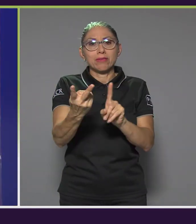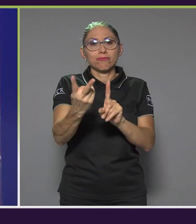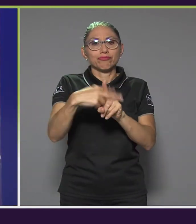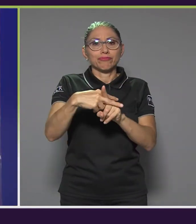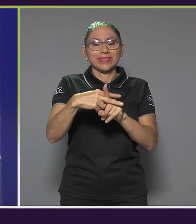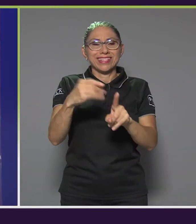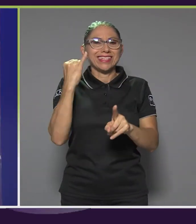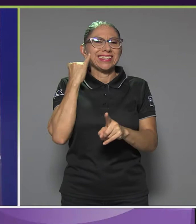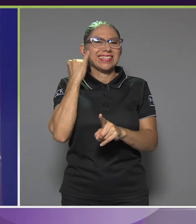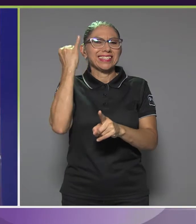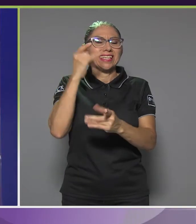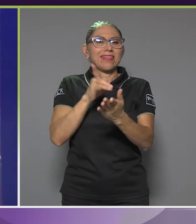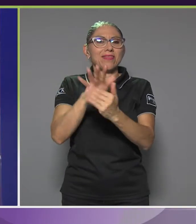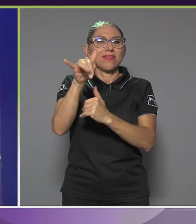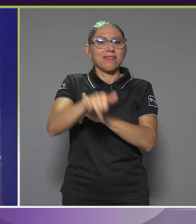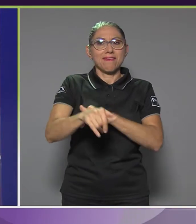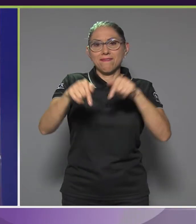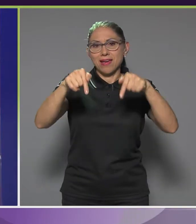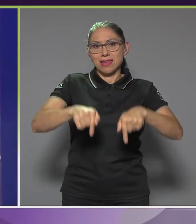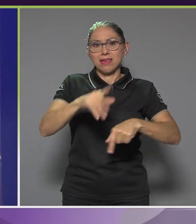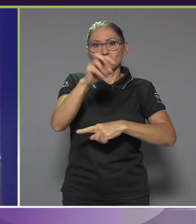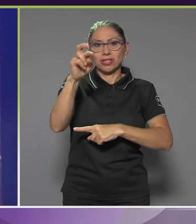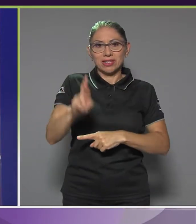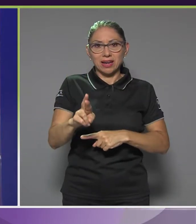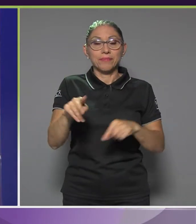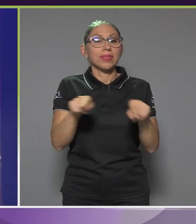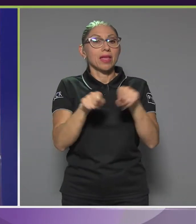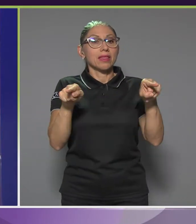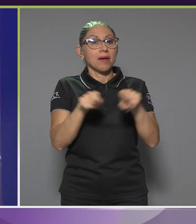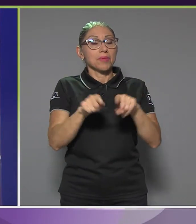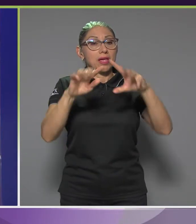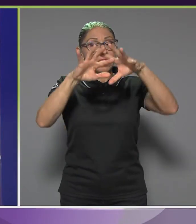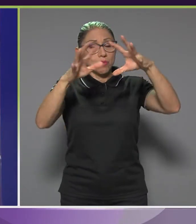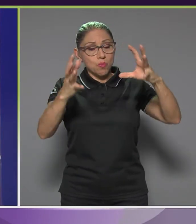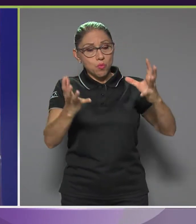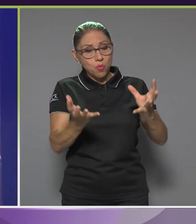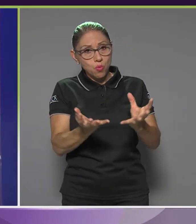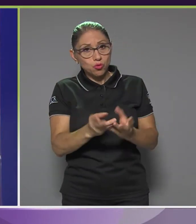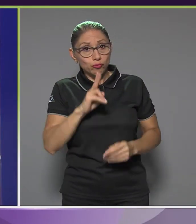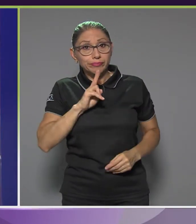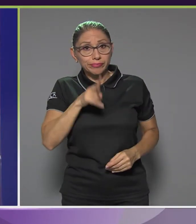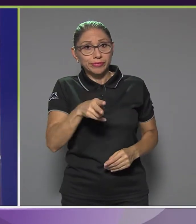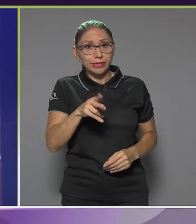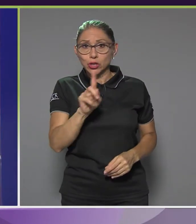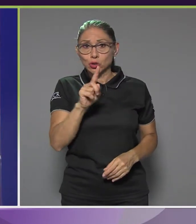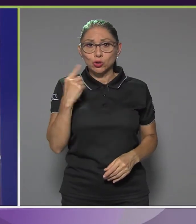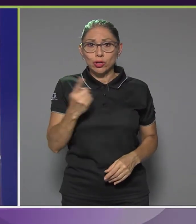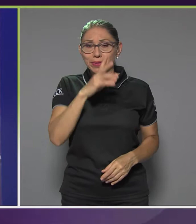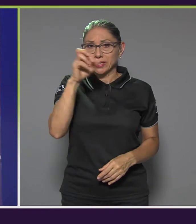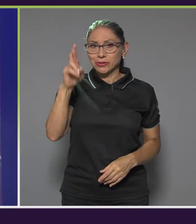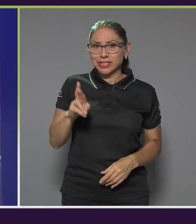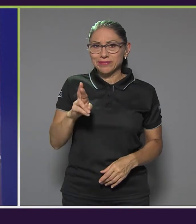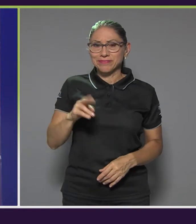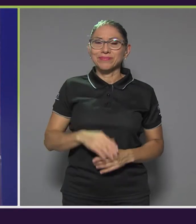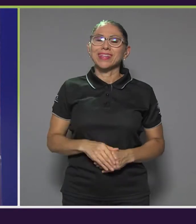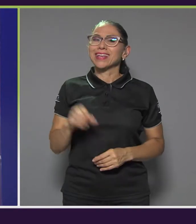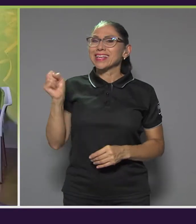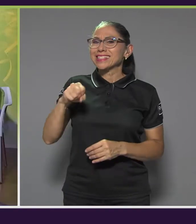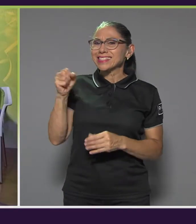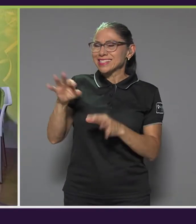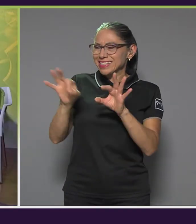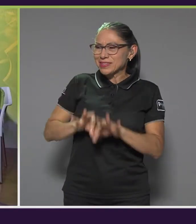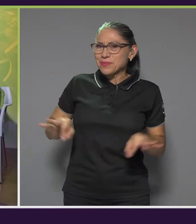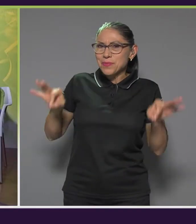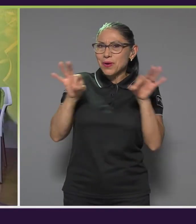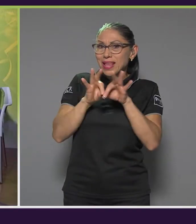fuertemente en Costa Rica y también a nivel mundial esto es una realidad, no solo en Costa Rica. Sí, que es importante aquí mencionar algunos datos, ¿verdad? Por